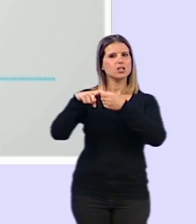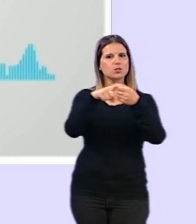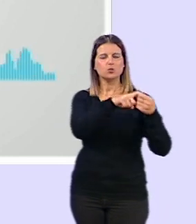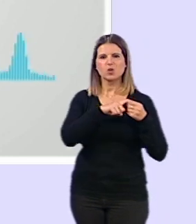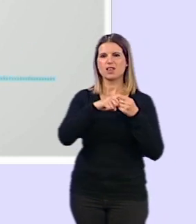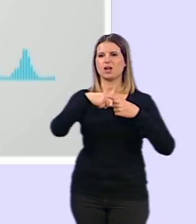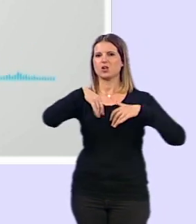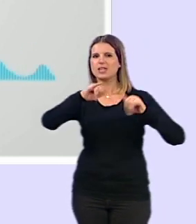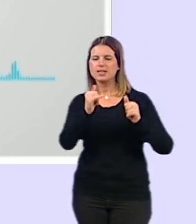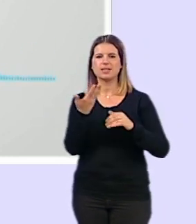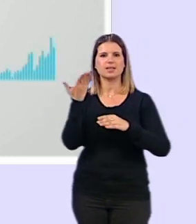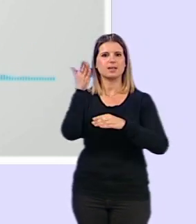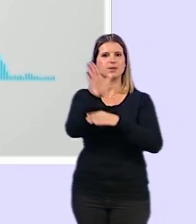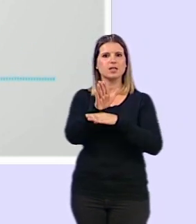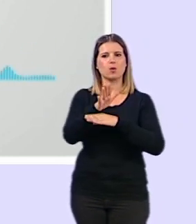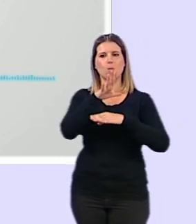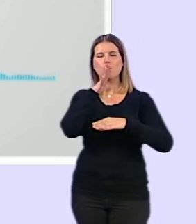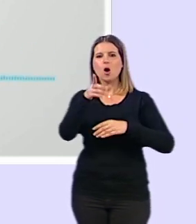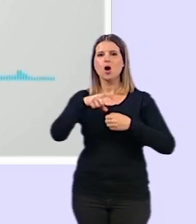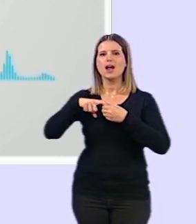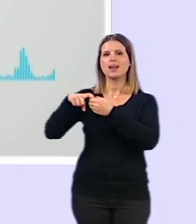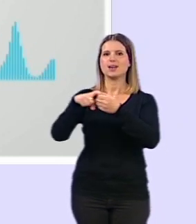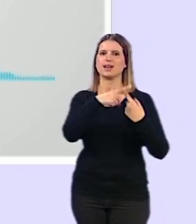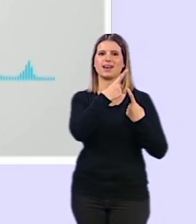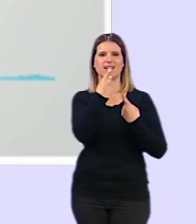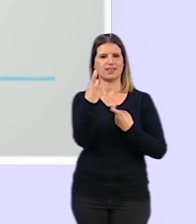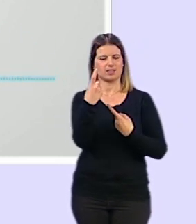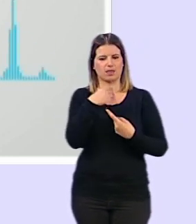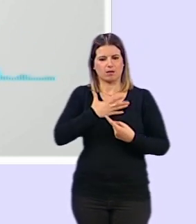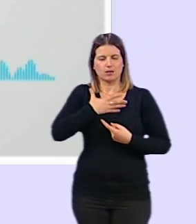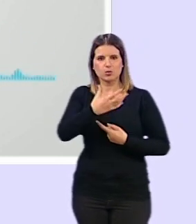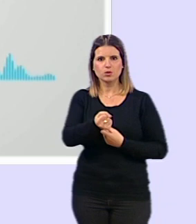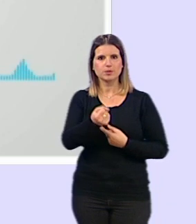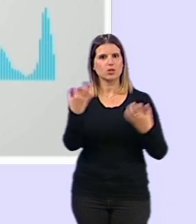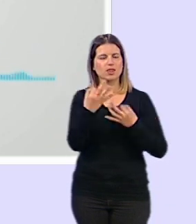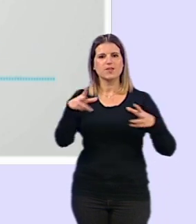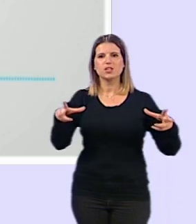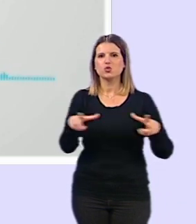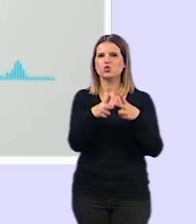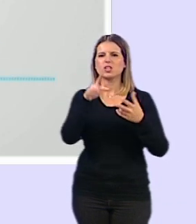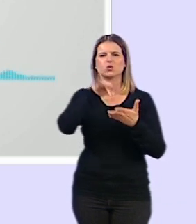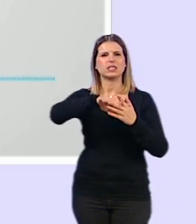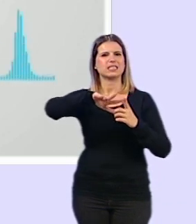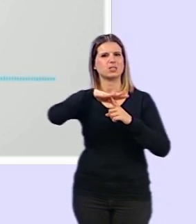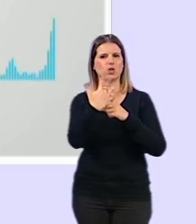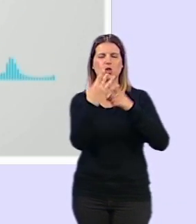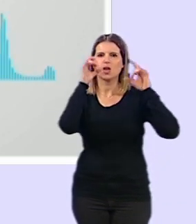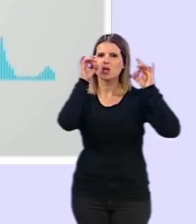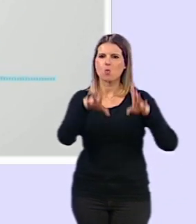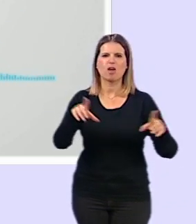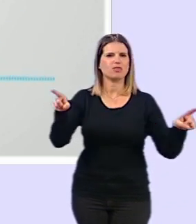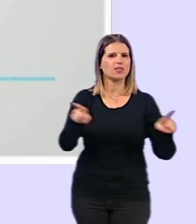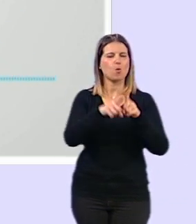representativo, digamos, de la necesidad, digamos, que tiene el municipalismo y sobre todo la sociedad en una crisis como esta que no afecta a ideologías